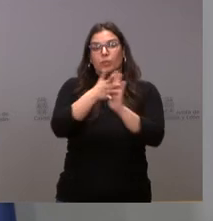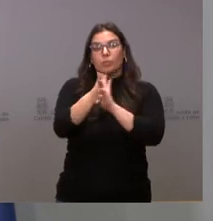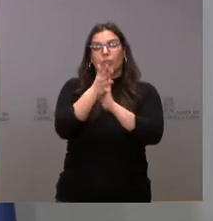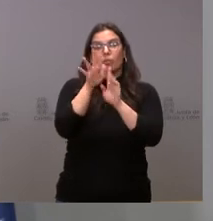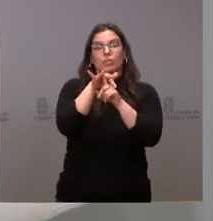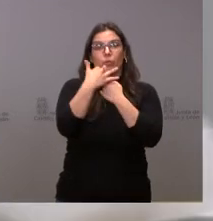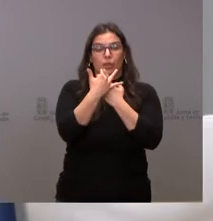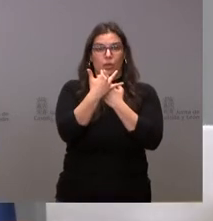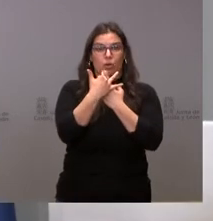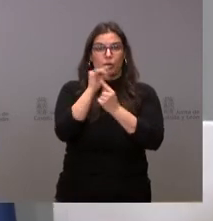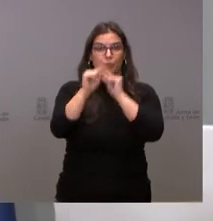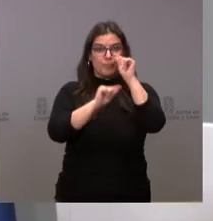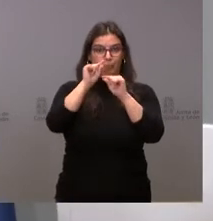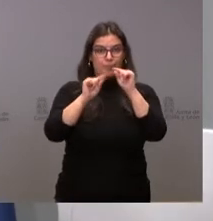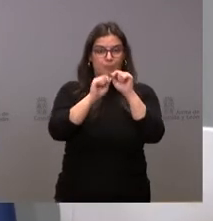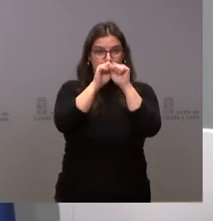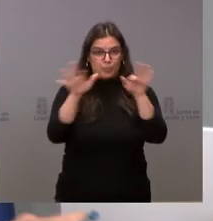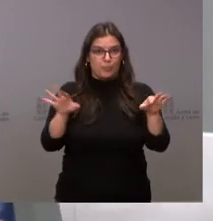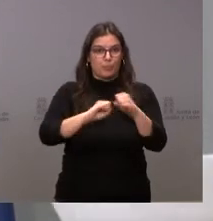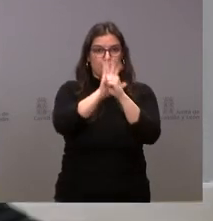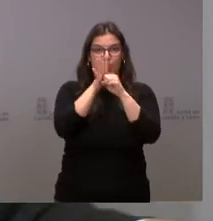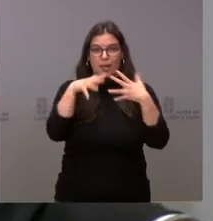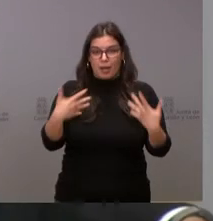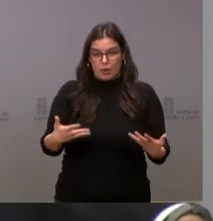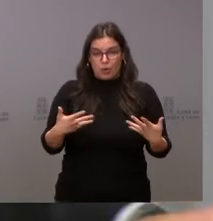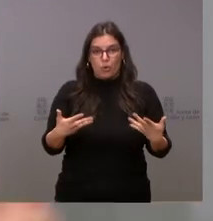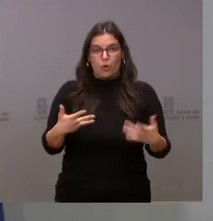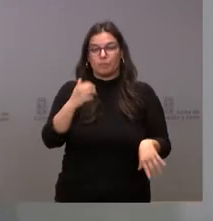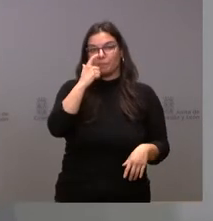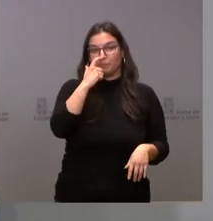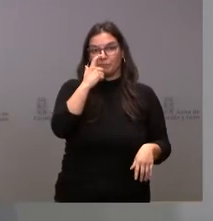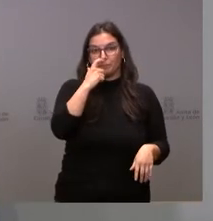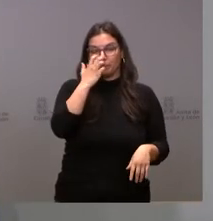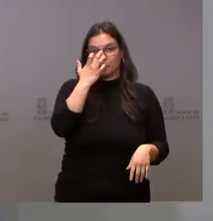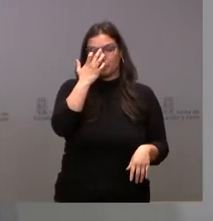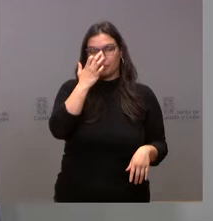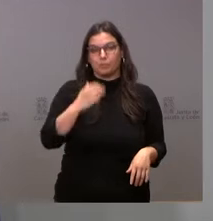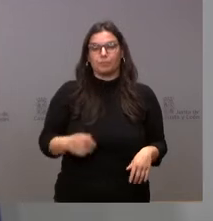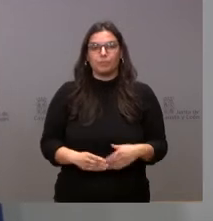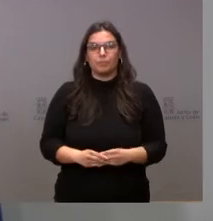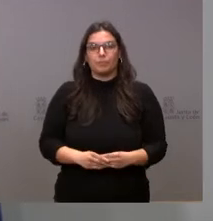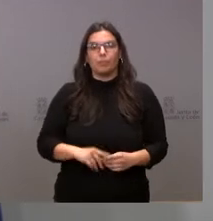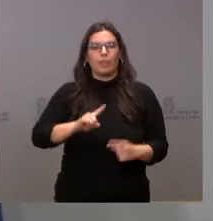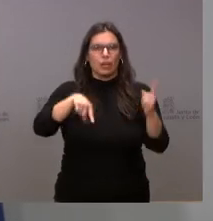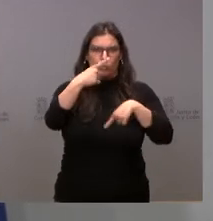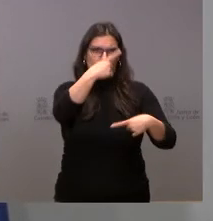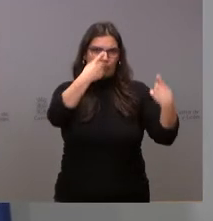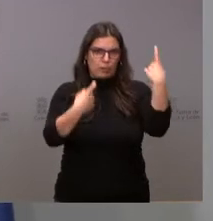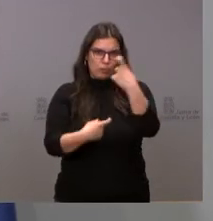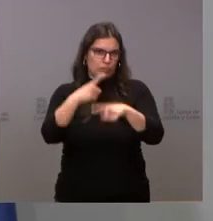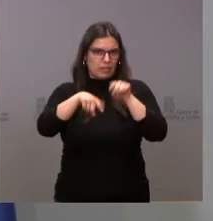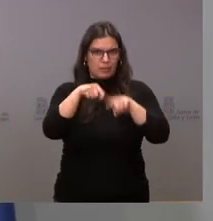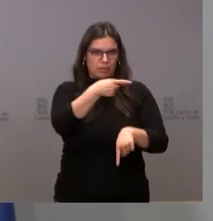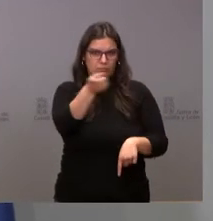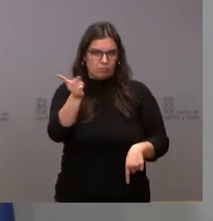epidemiológica actual en relación con la pandemia y luego me someteré a las preguntas que deseen